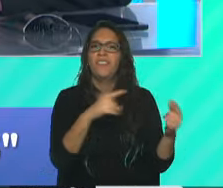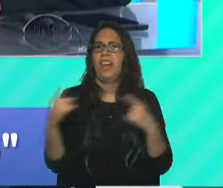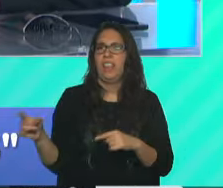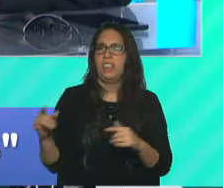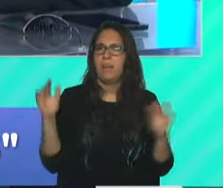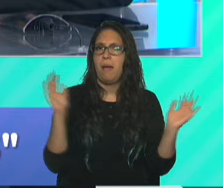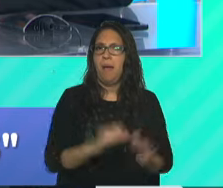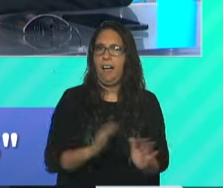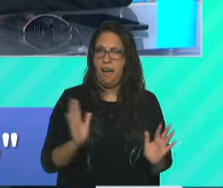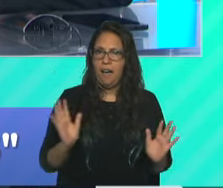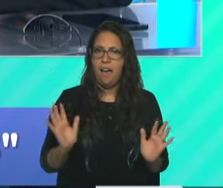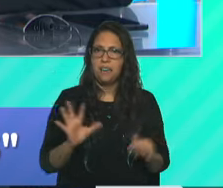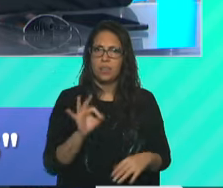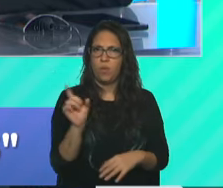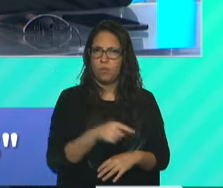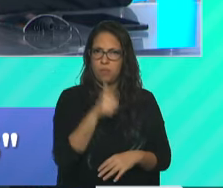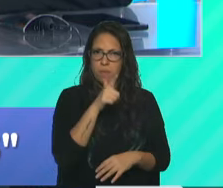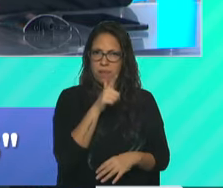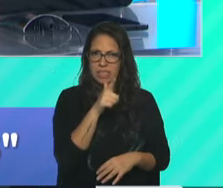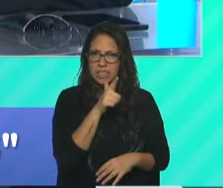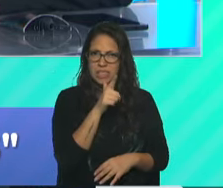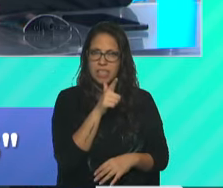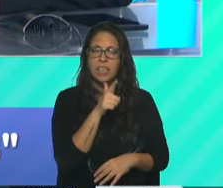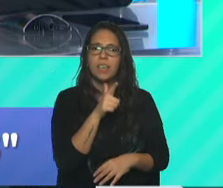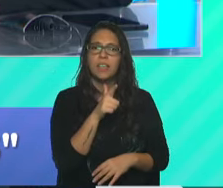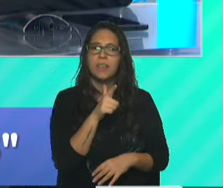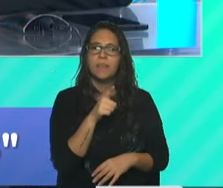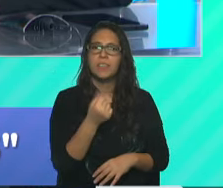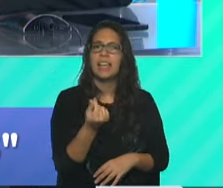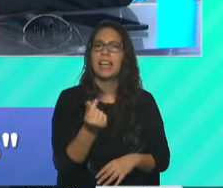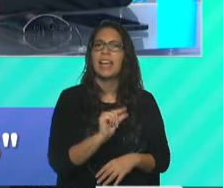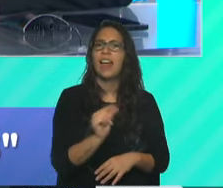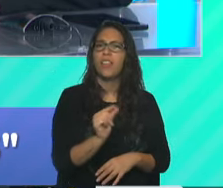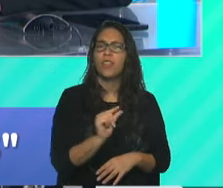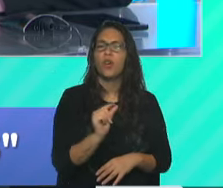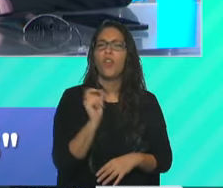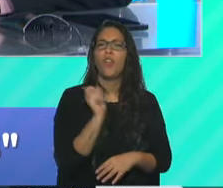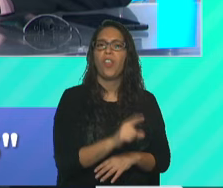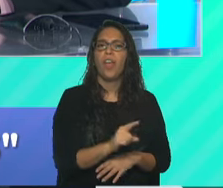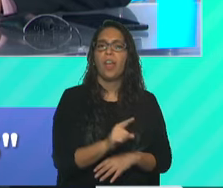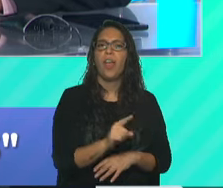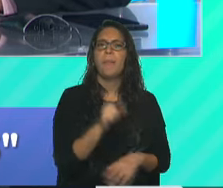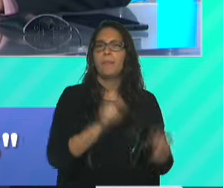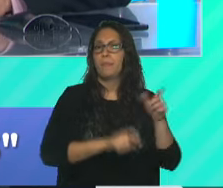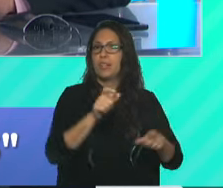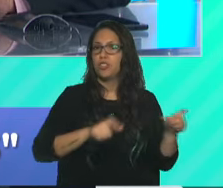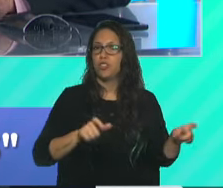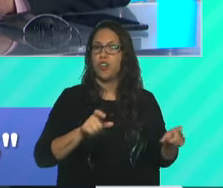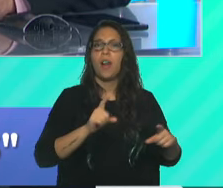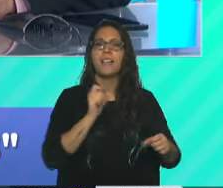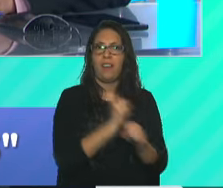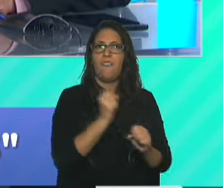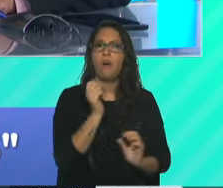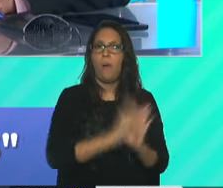Sí, el 50% creo que en el caso de los créditos para personas en relación de